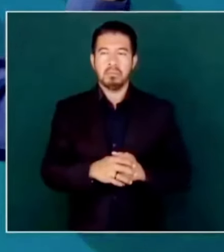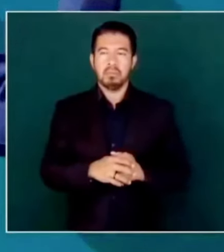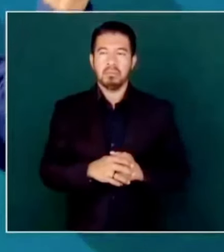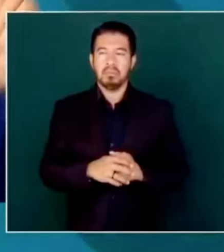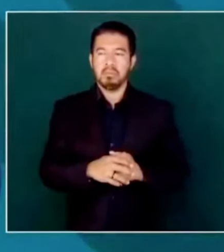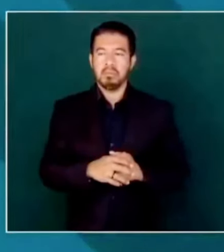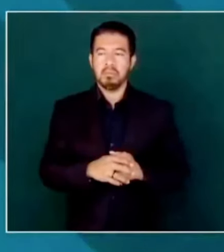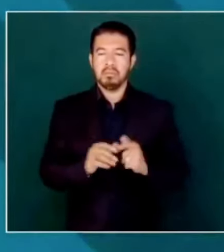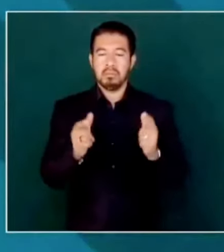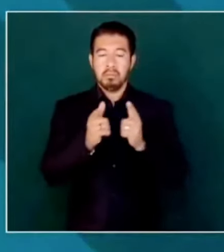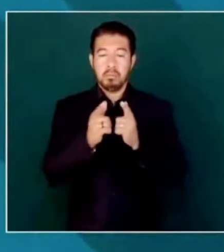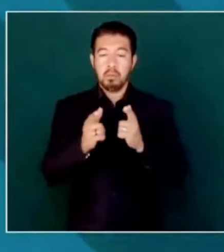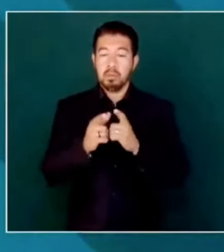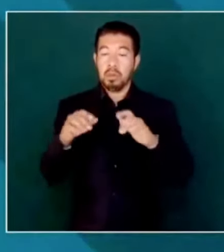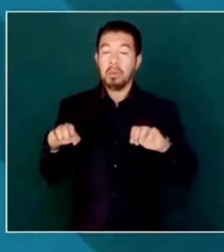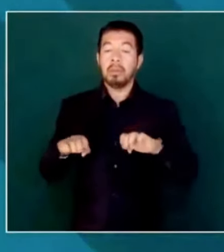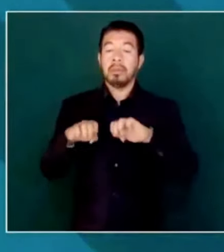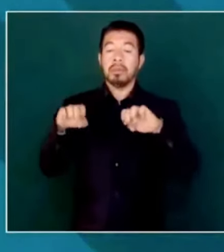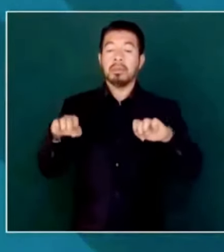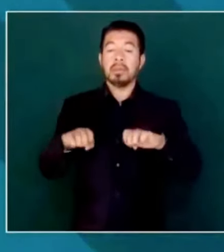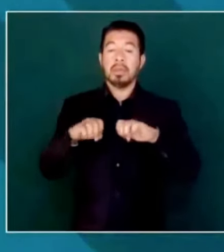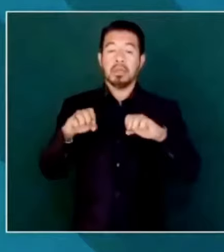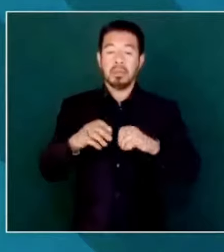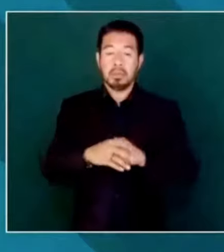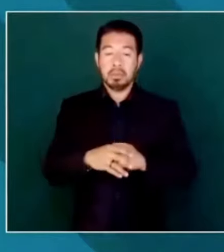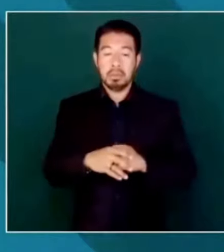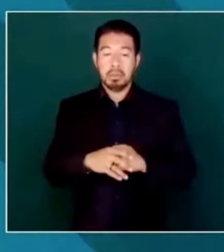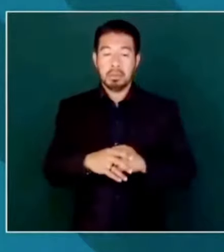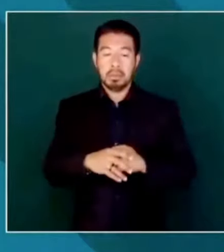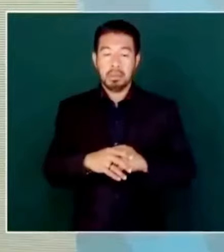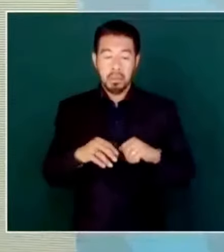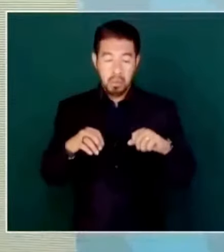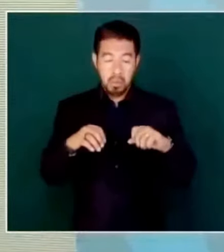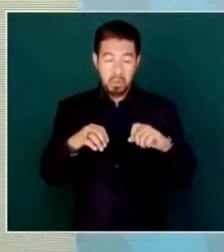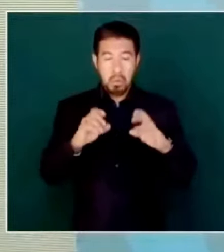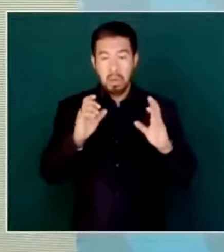empresariales, de los medios de